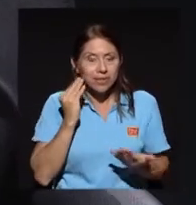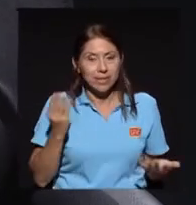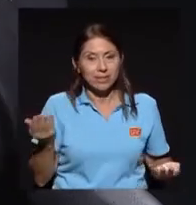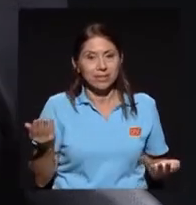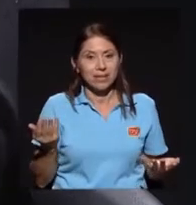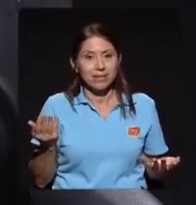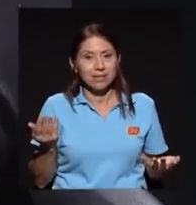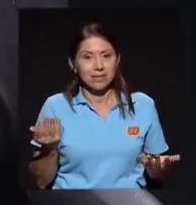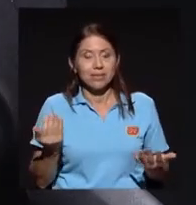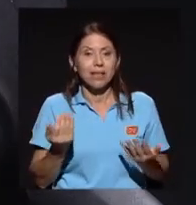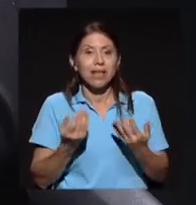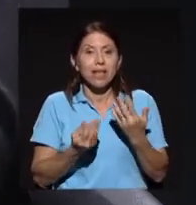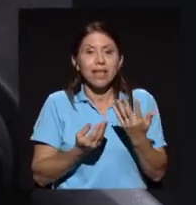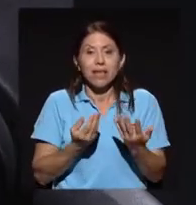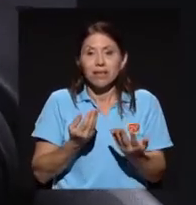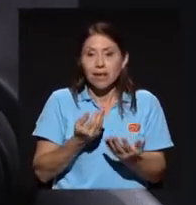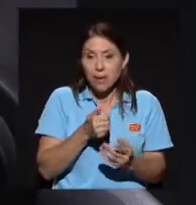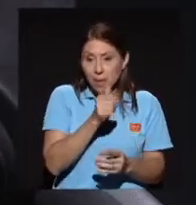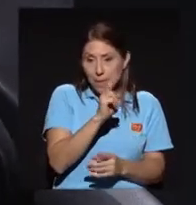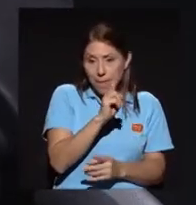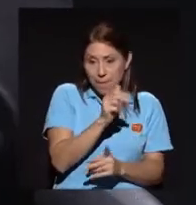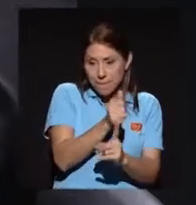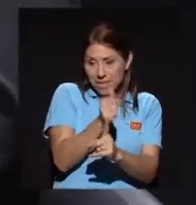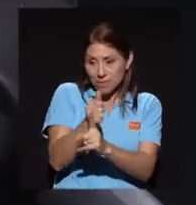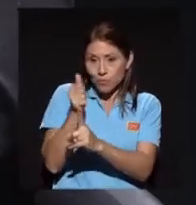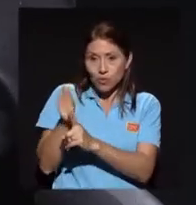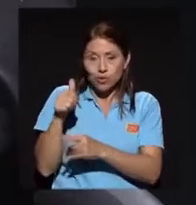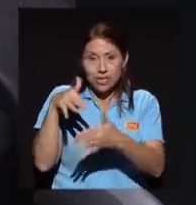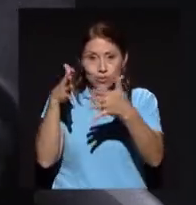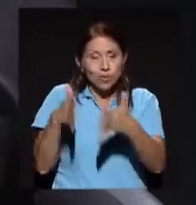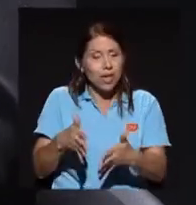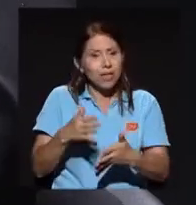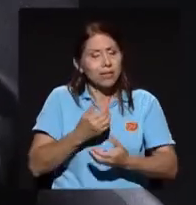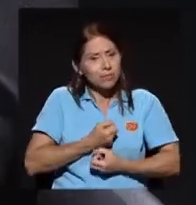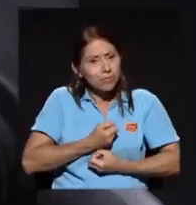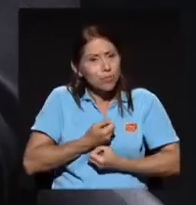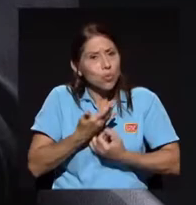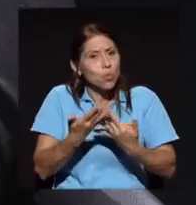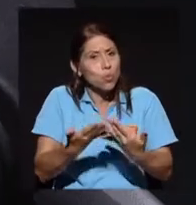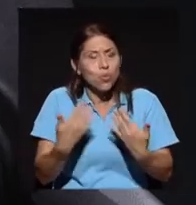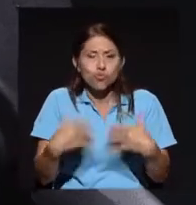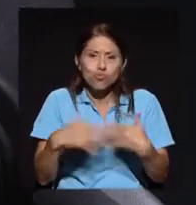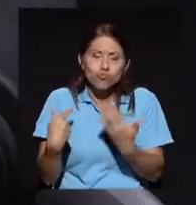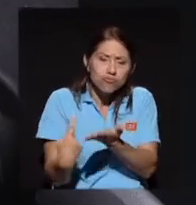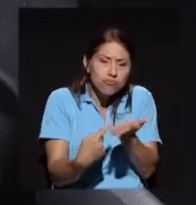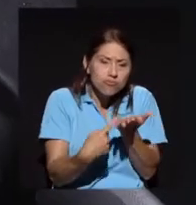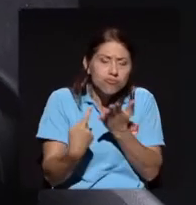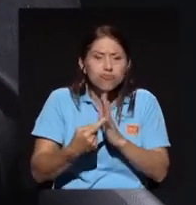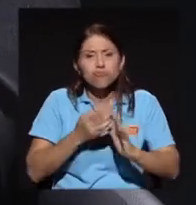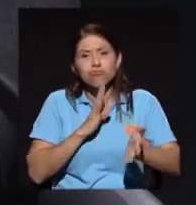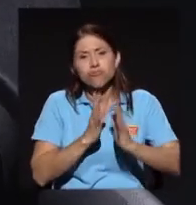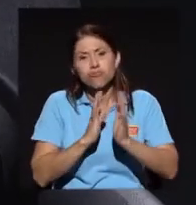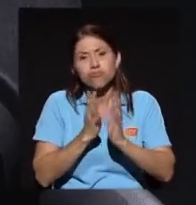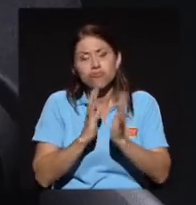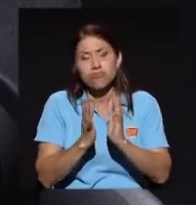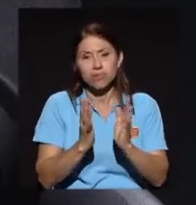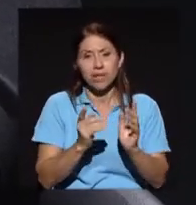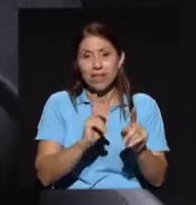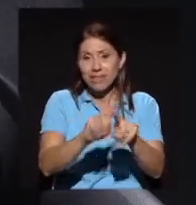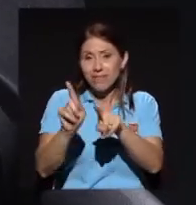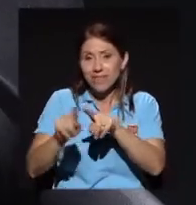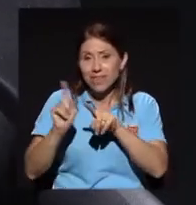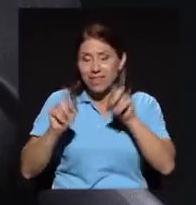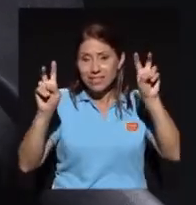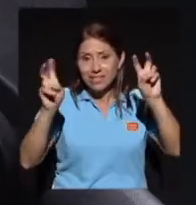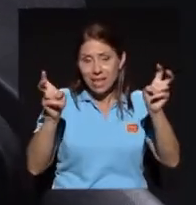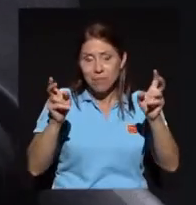el aporte de los mismos estudiantes donde se hacía muy rica la discusión, porque todos los diferentes temas la gente tenía sus